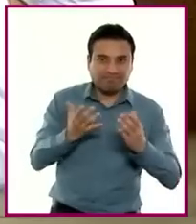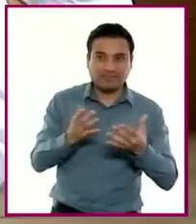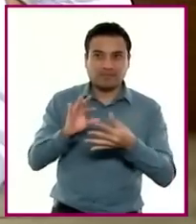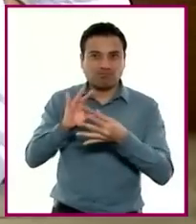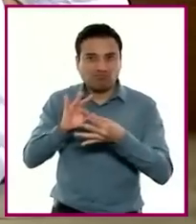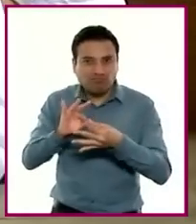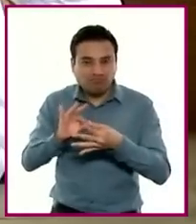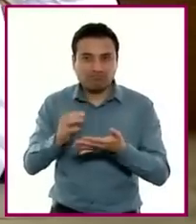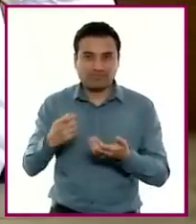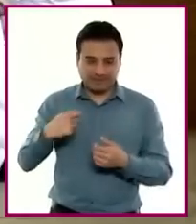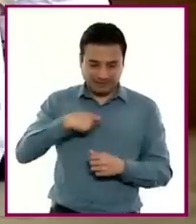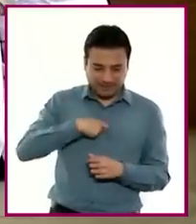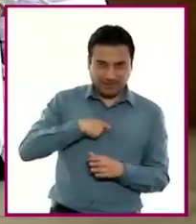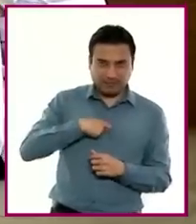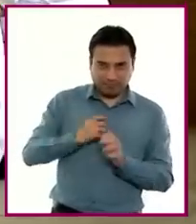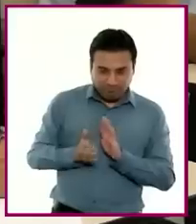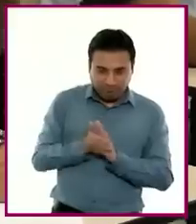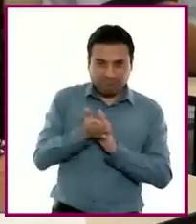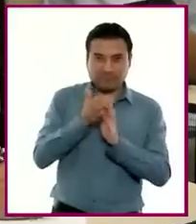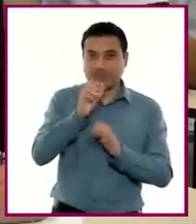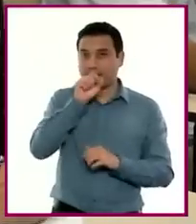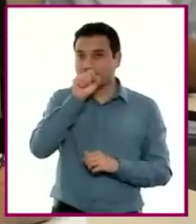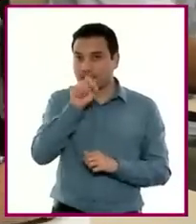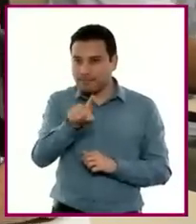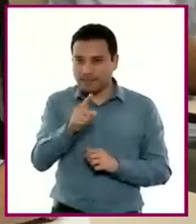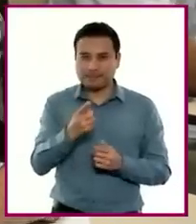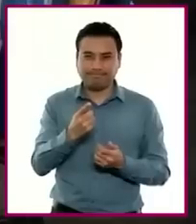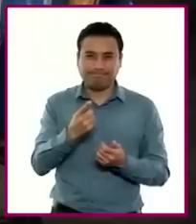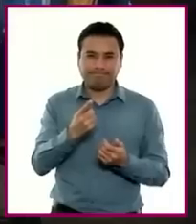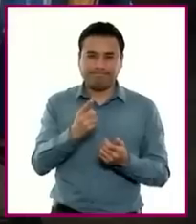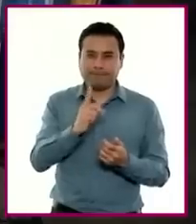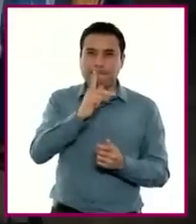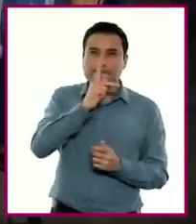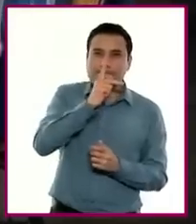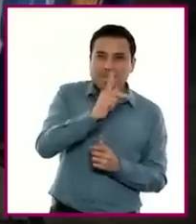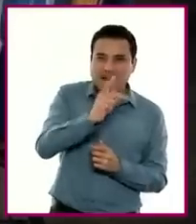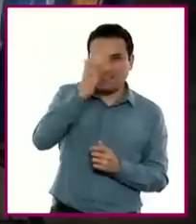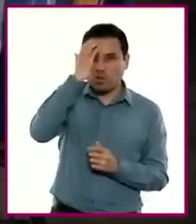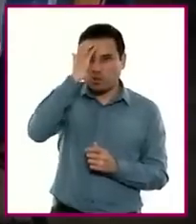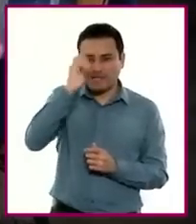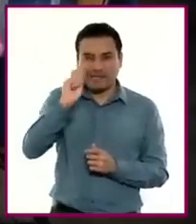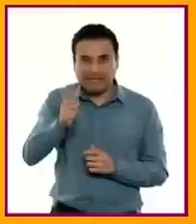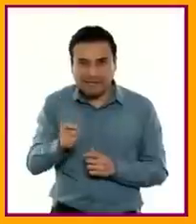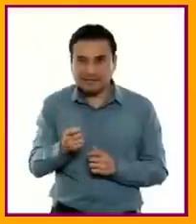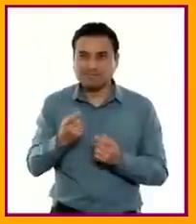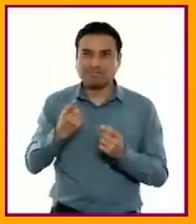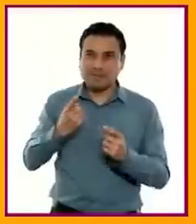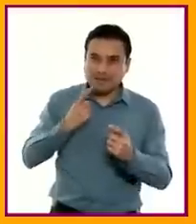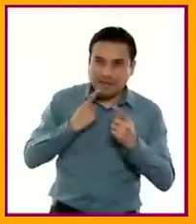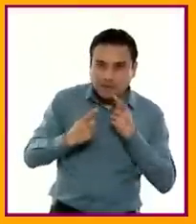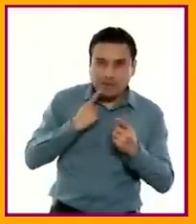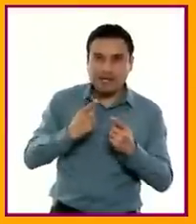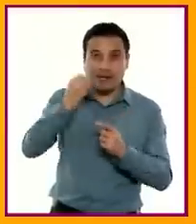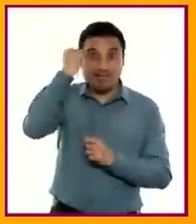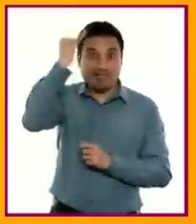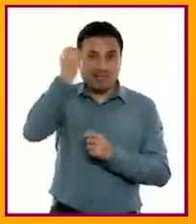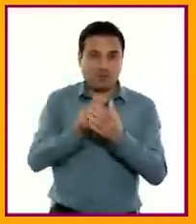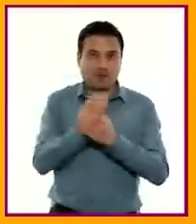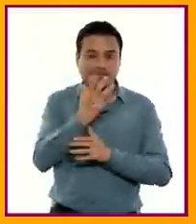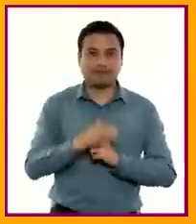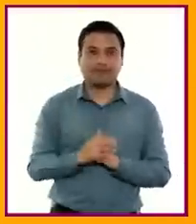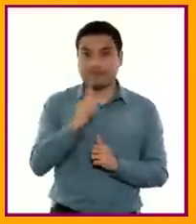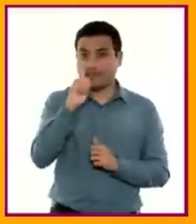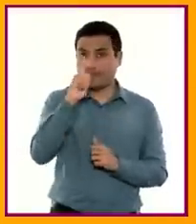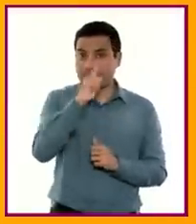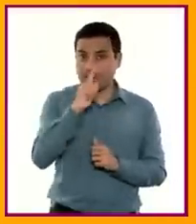generar identidades personales y colectivas, desarrollar conceptos, dialogar y crear. Los lenguajes oral,